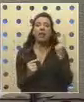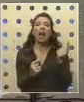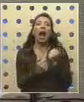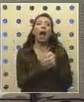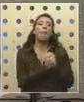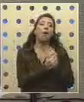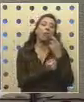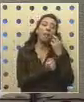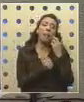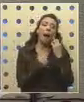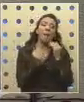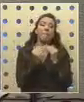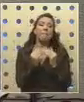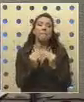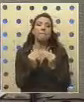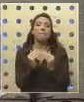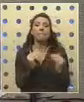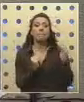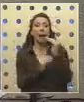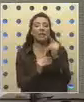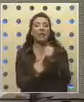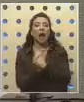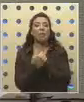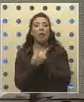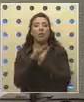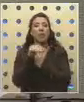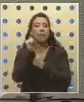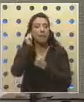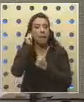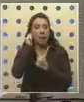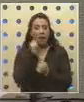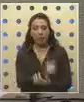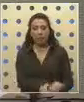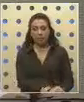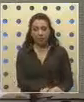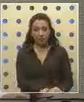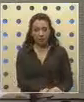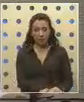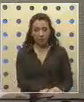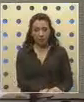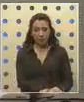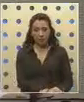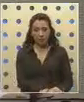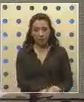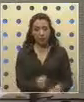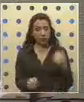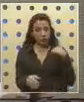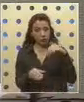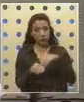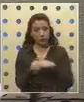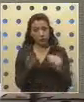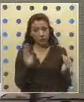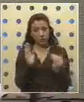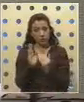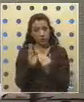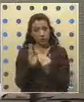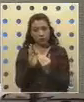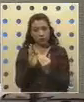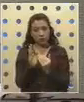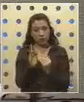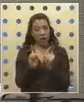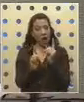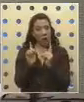de padre por sobre el amor de madre. Dicho esto, yo voté a favor con